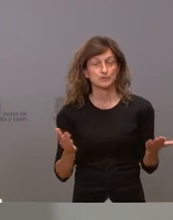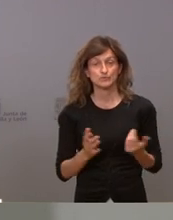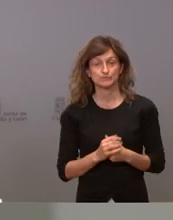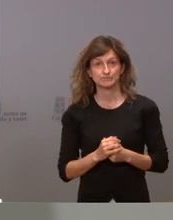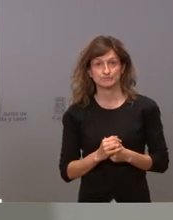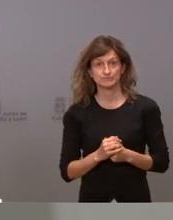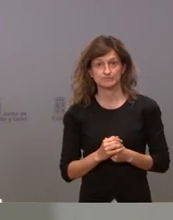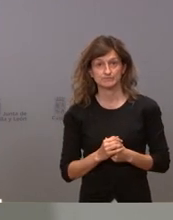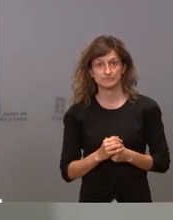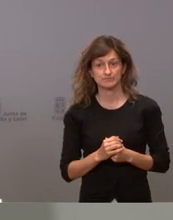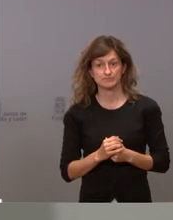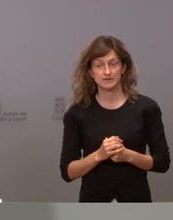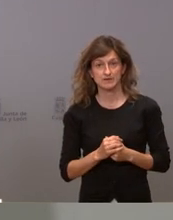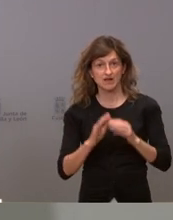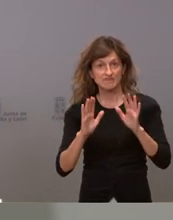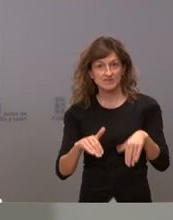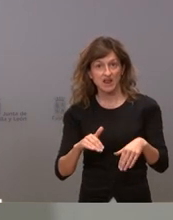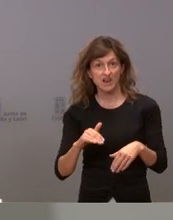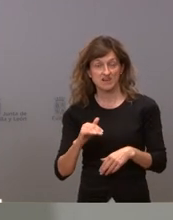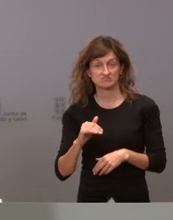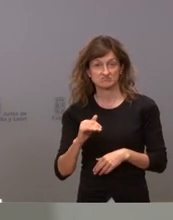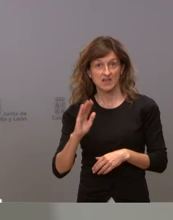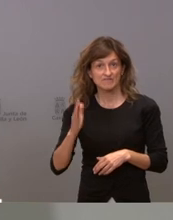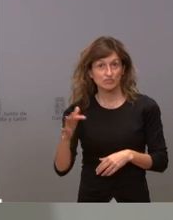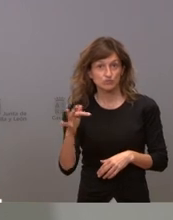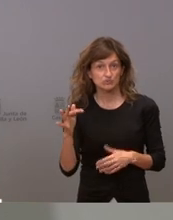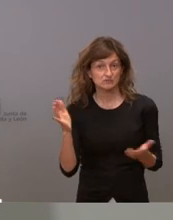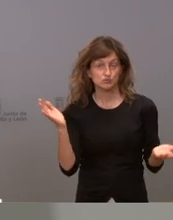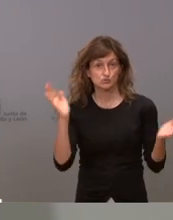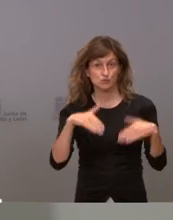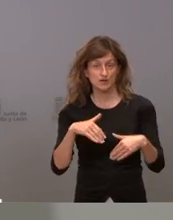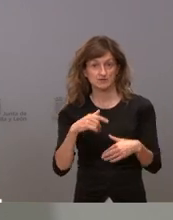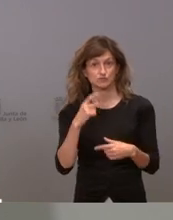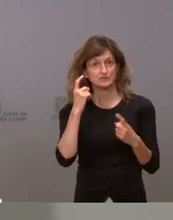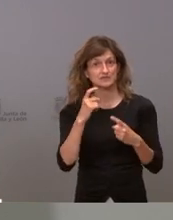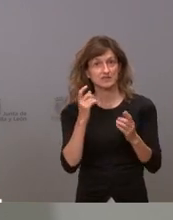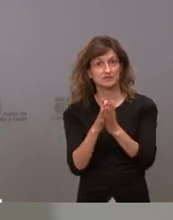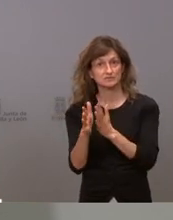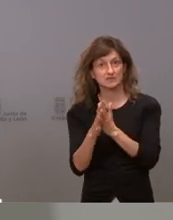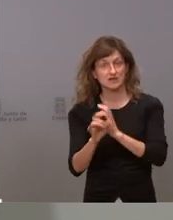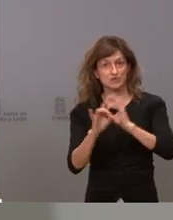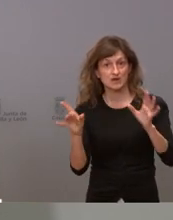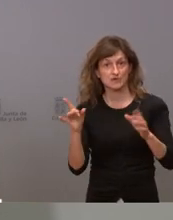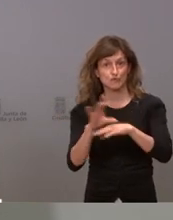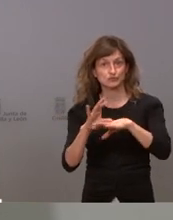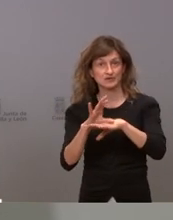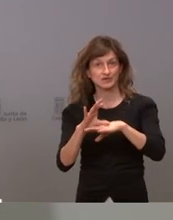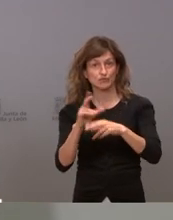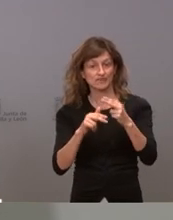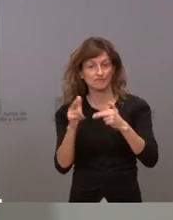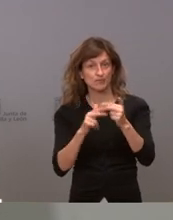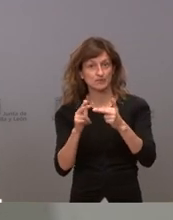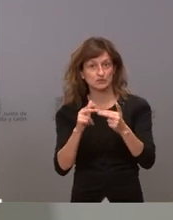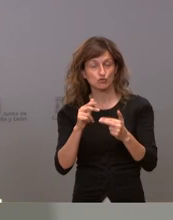no parece que surta efecto por eso he tratado hoy de explicárselo con más claridad porque igual el consejero de Fomento no ha sido capaz